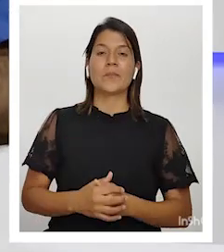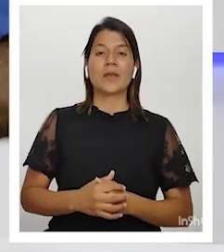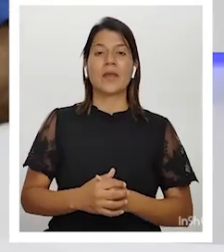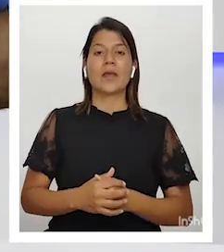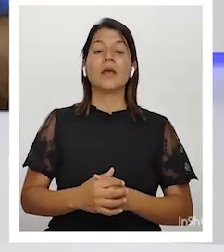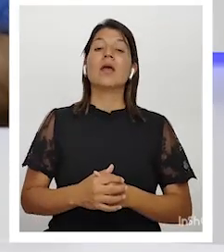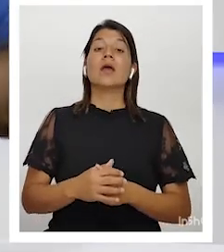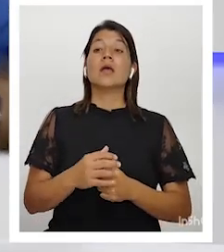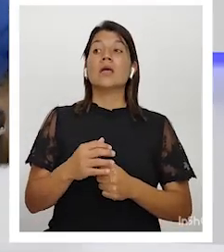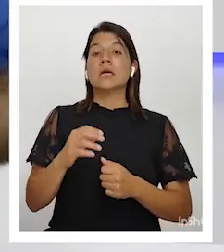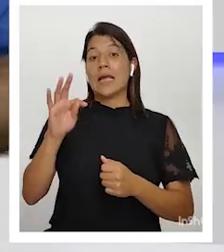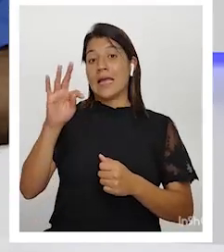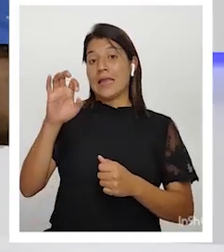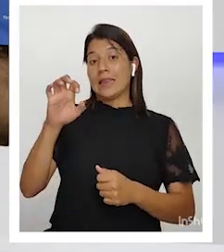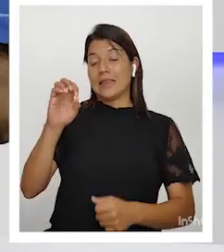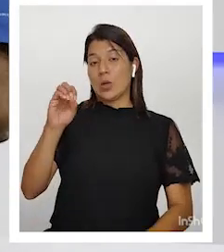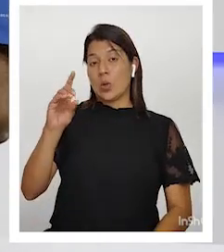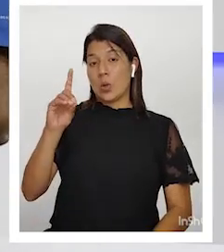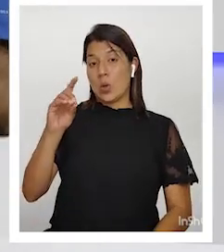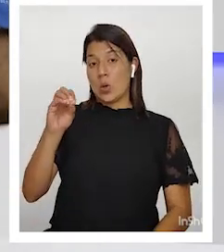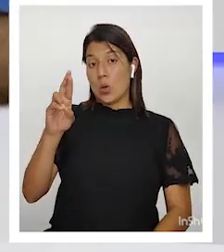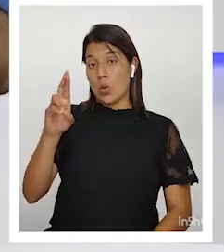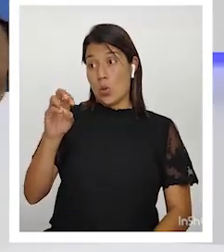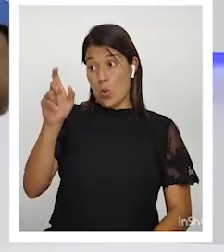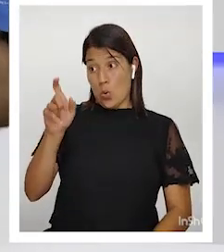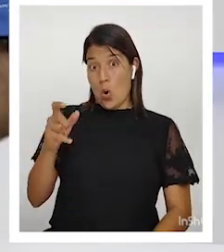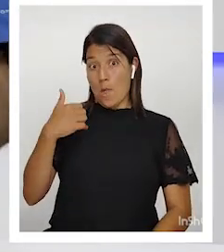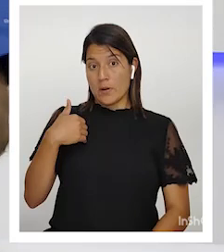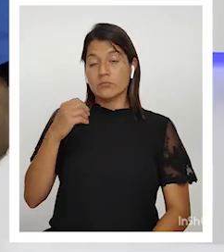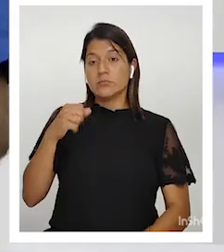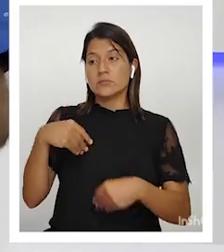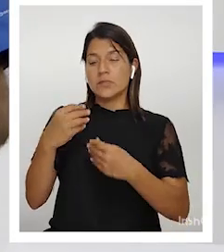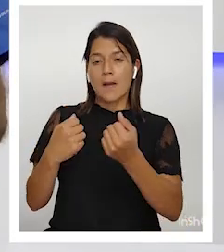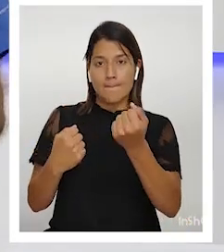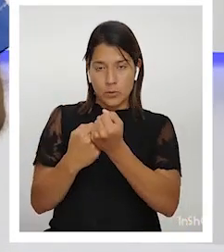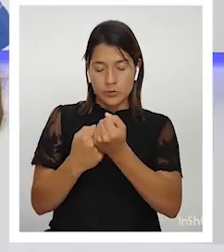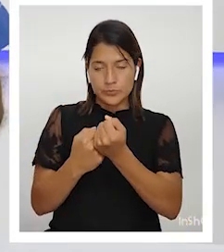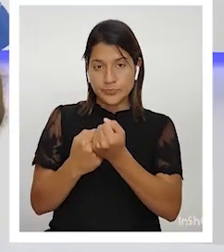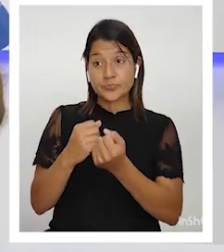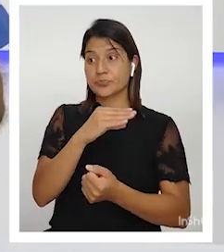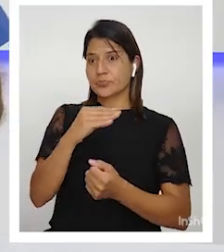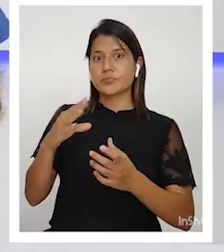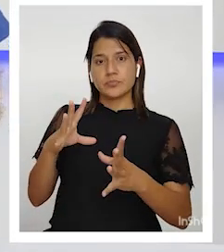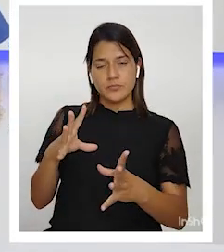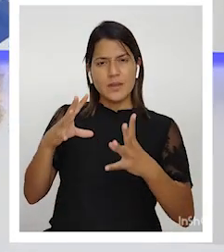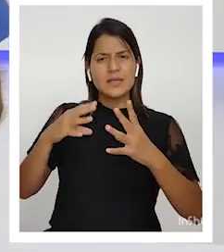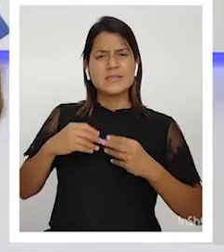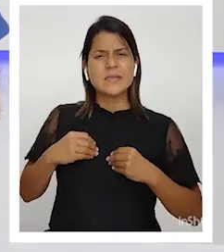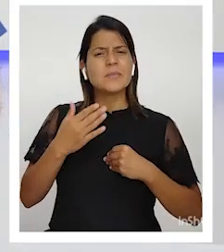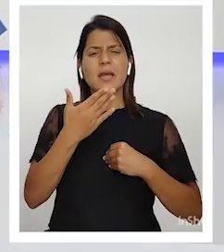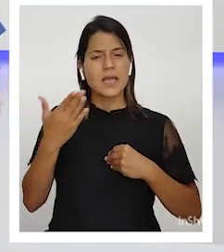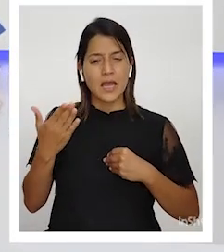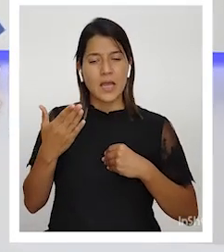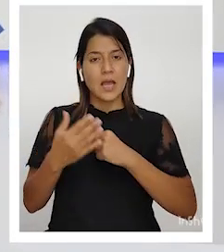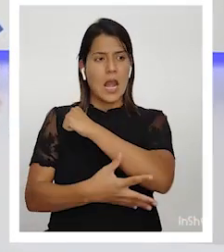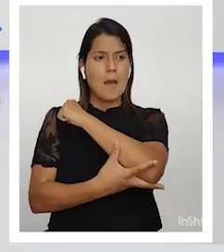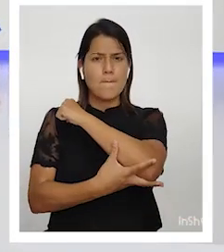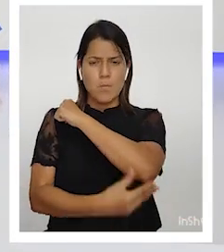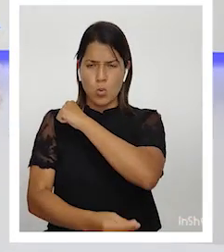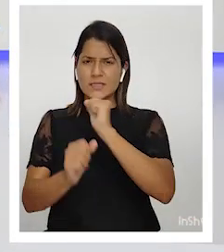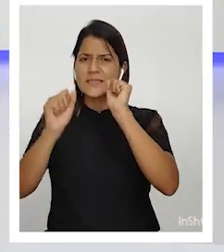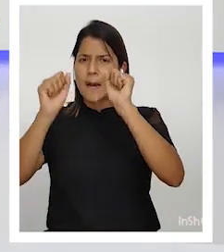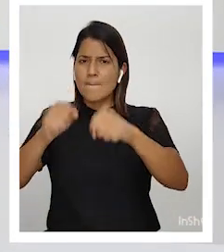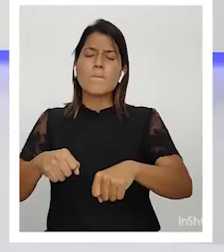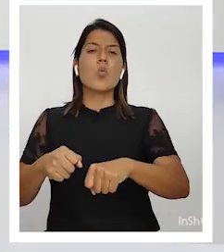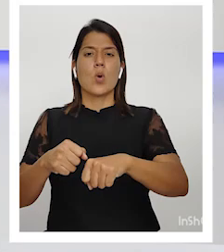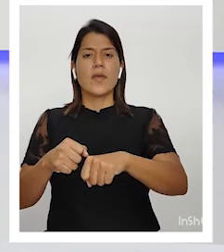si bien Don Teoro los apoya, y él acepta la visión de que la pobreza se supera